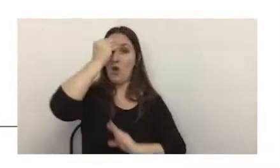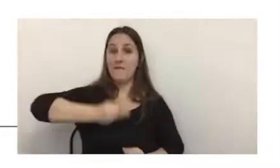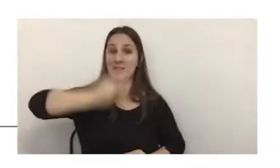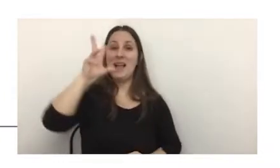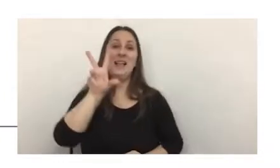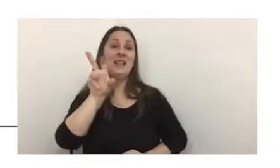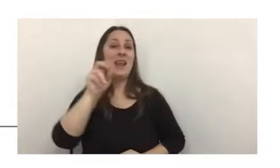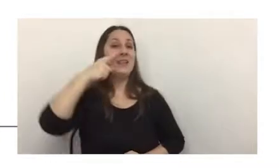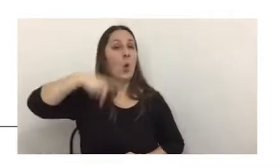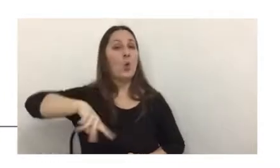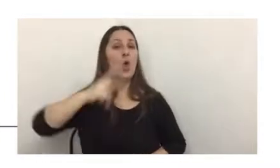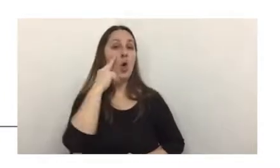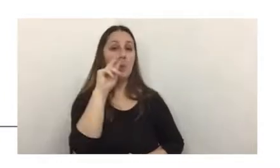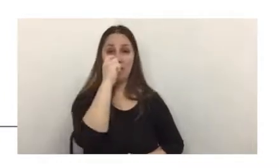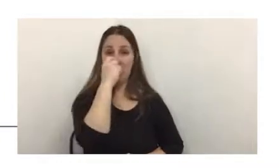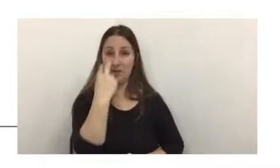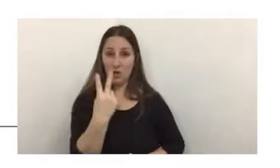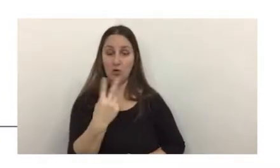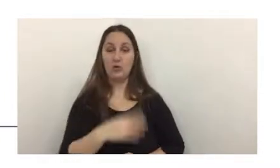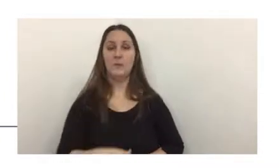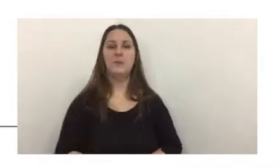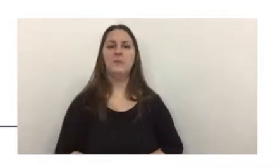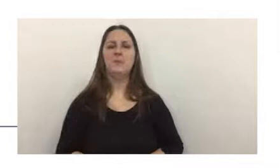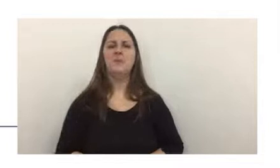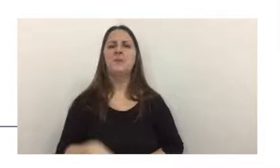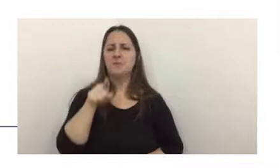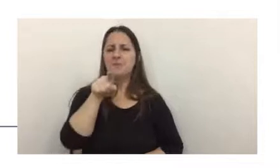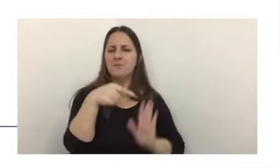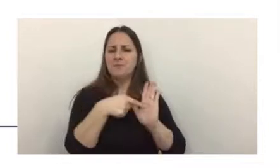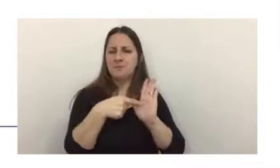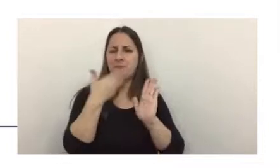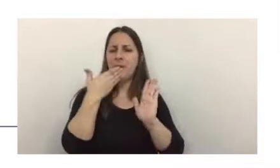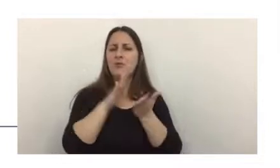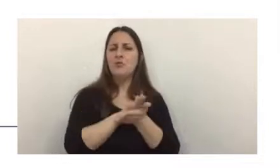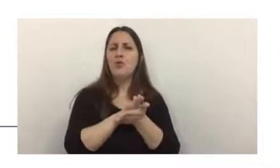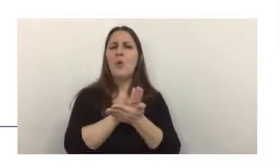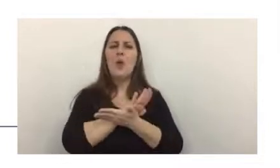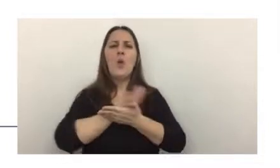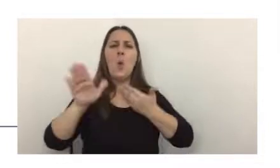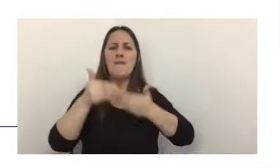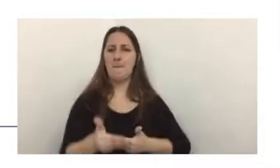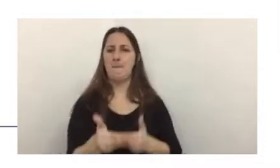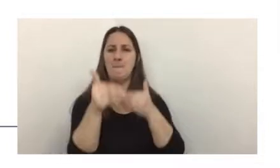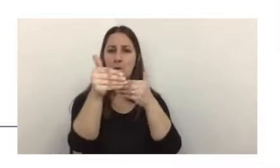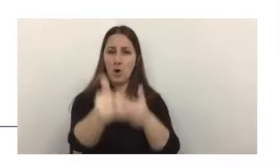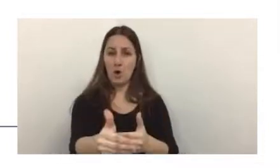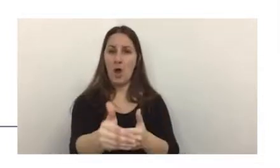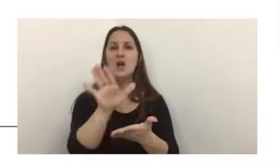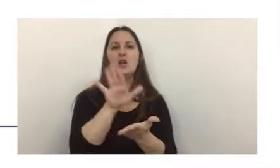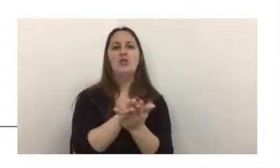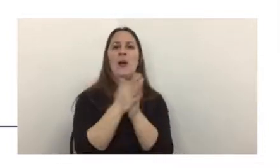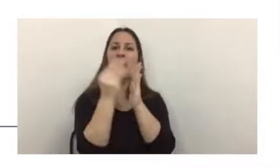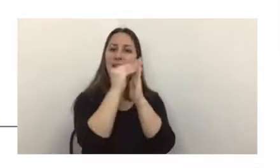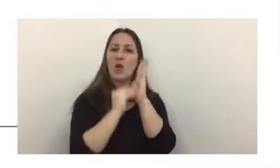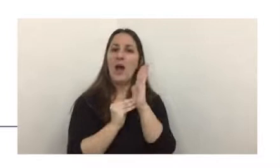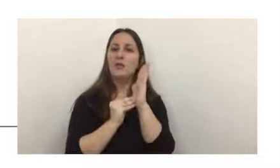el 30 de junio 2022, hace referencia a una nueva prórroga del registro de